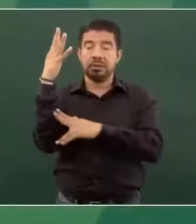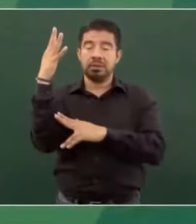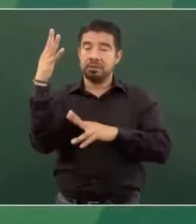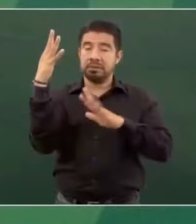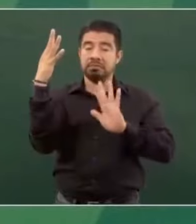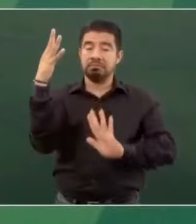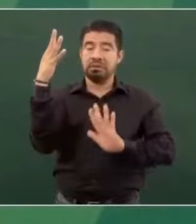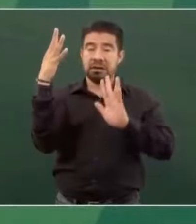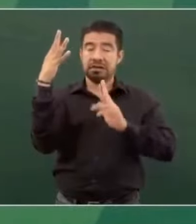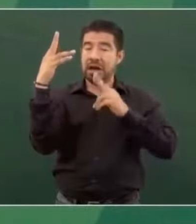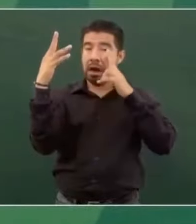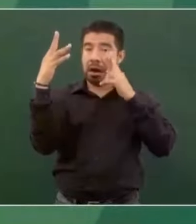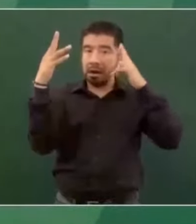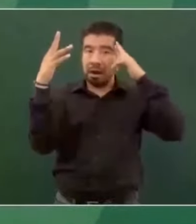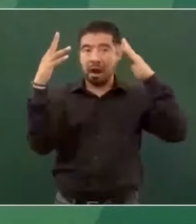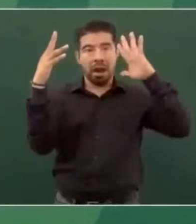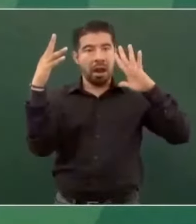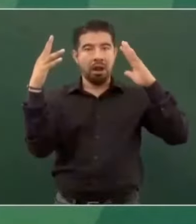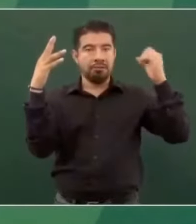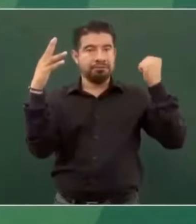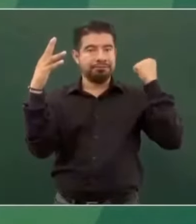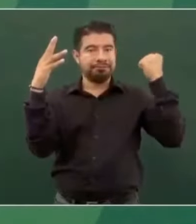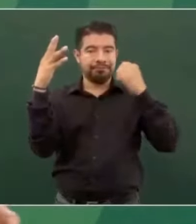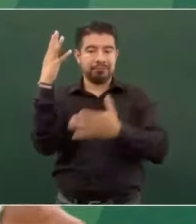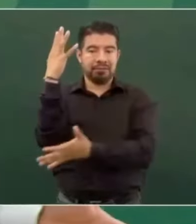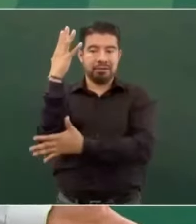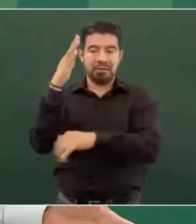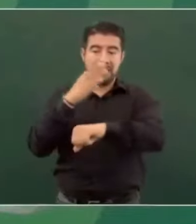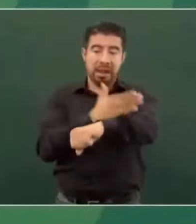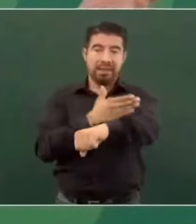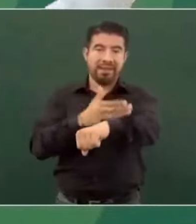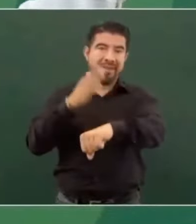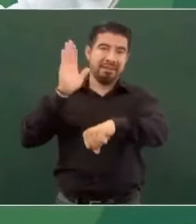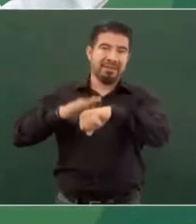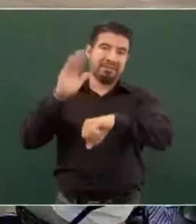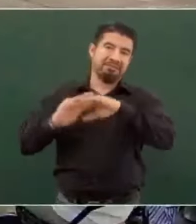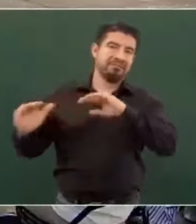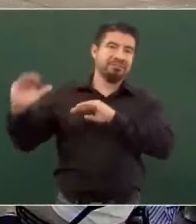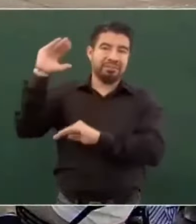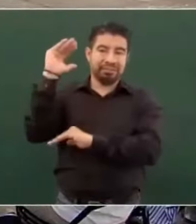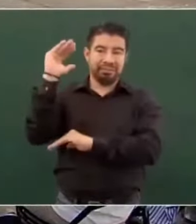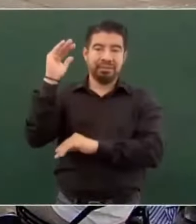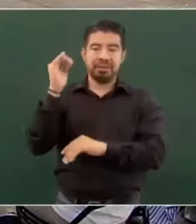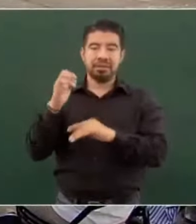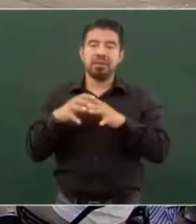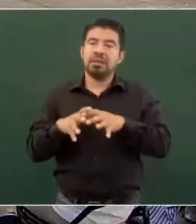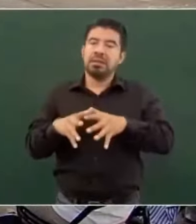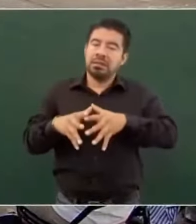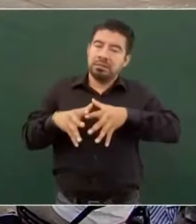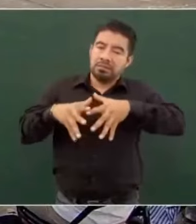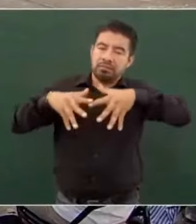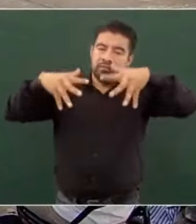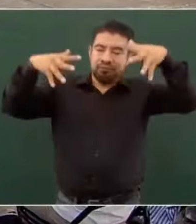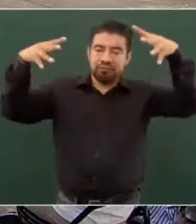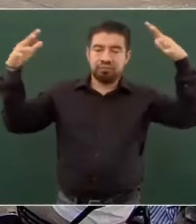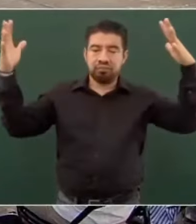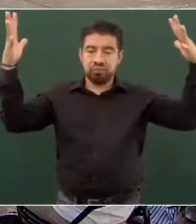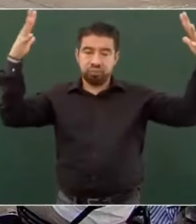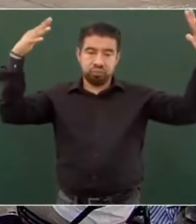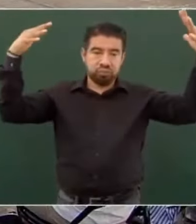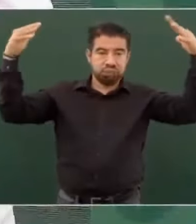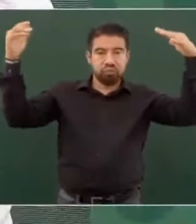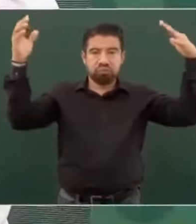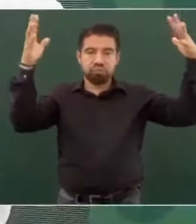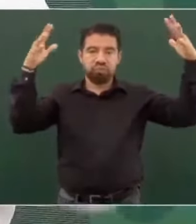las maderas, pues crecía en Chiapas